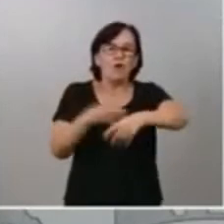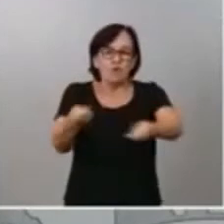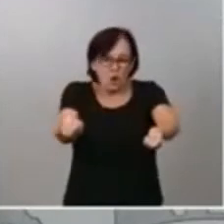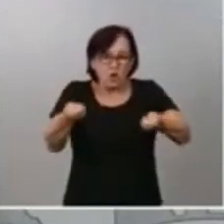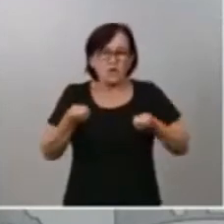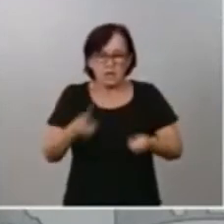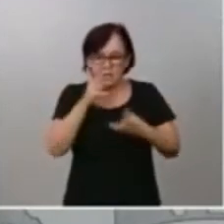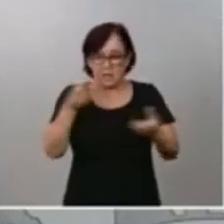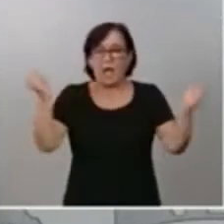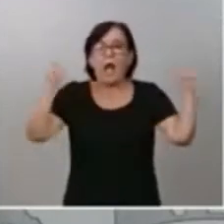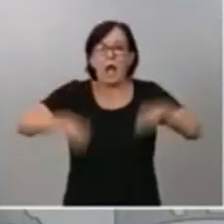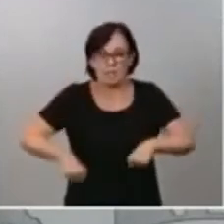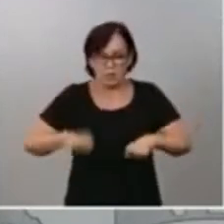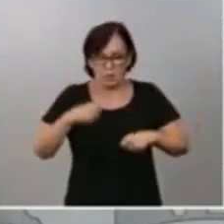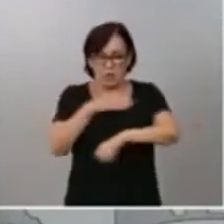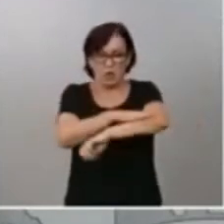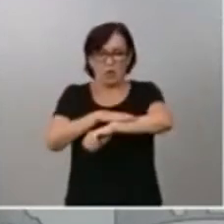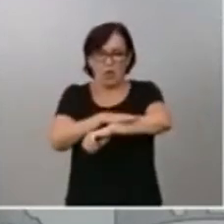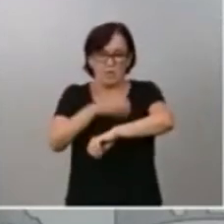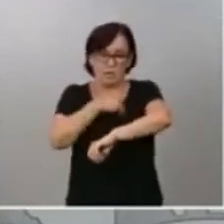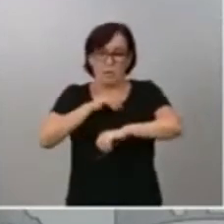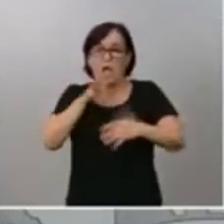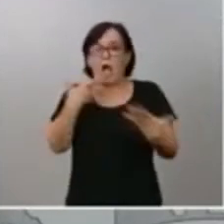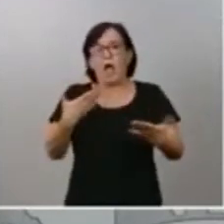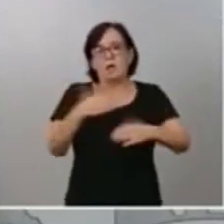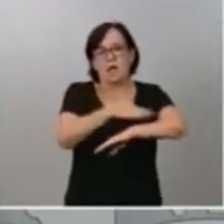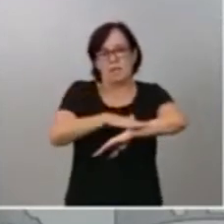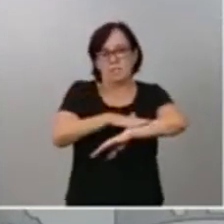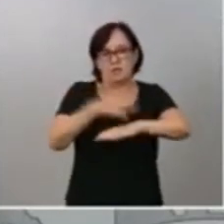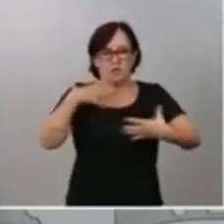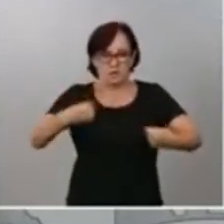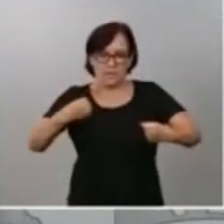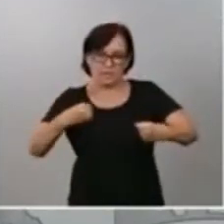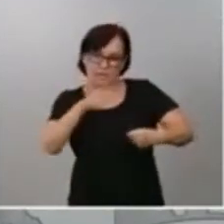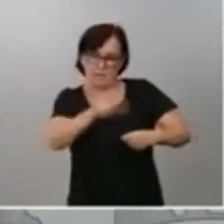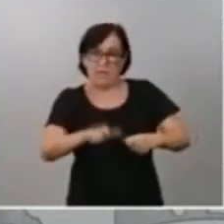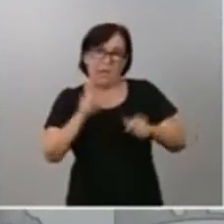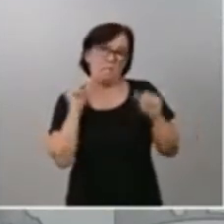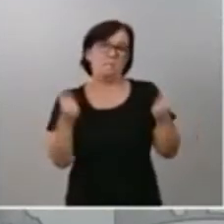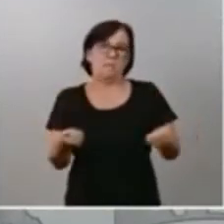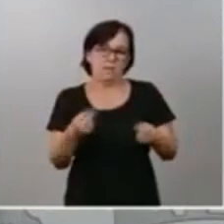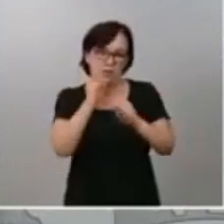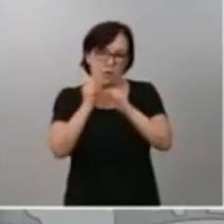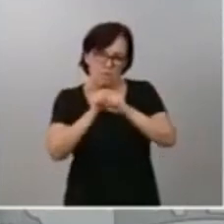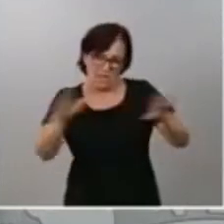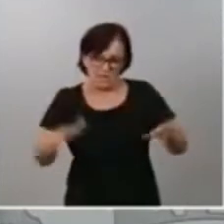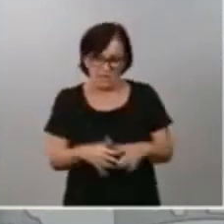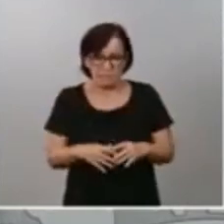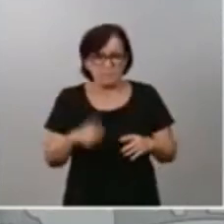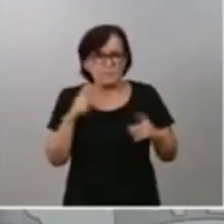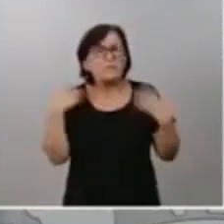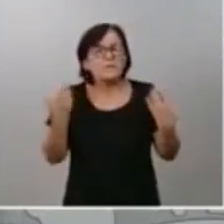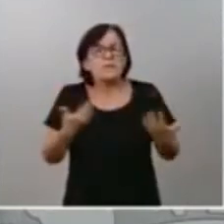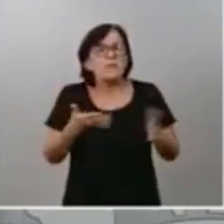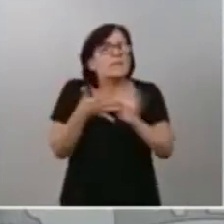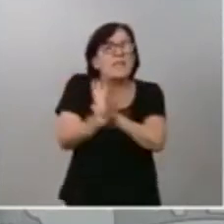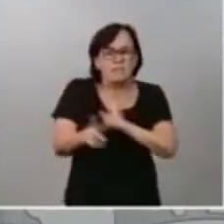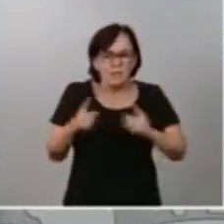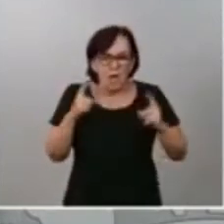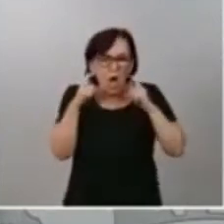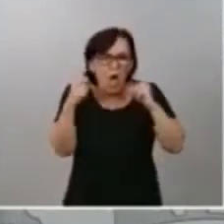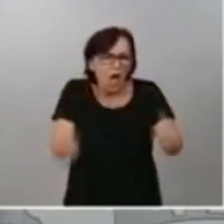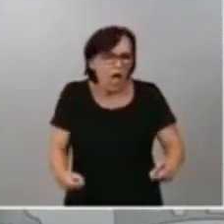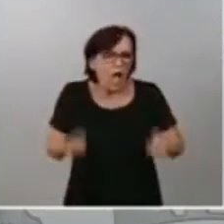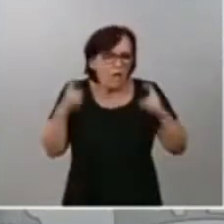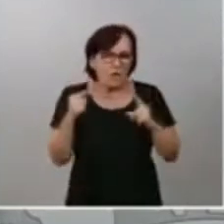de España y que está en manos del Ministerio de Sanidad desde principio de la pandemia. Es decir, el enorme esfuerzo que se ha hecho de transferencias por